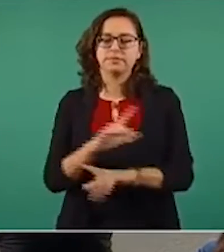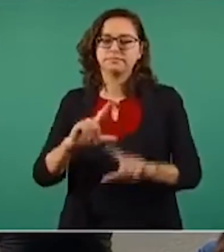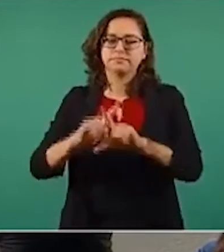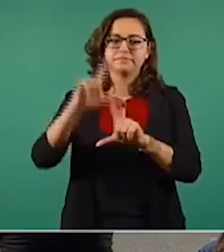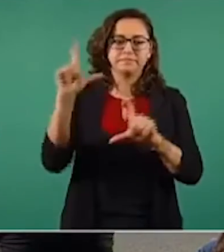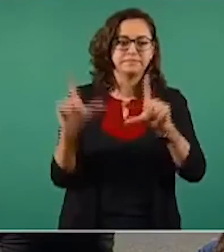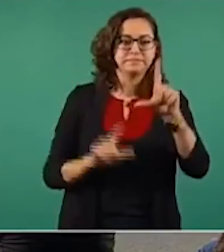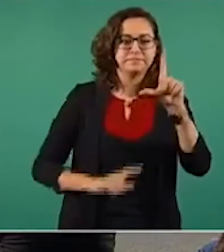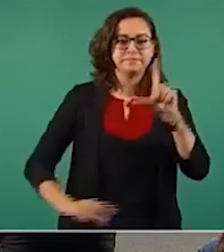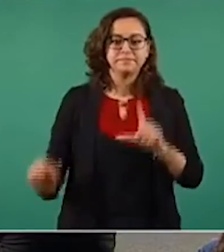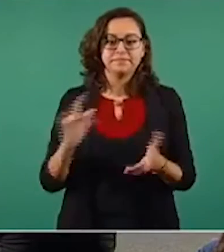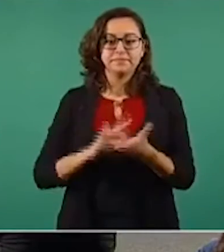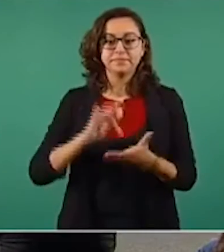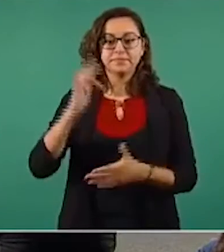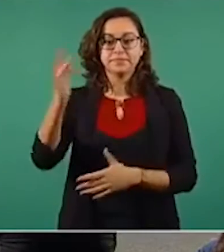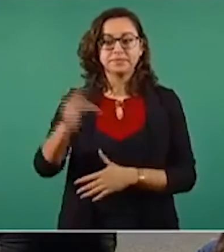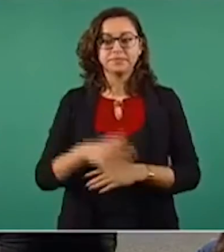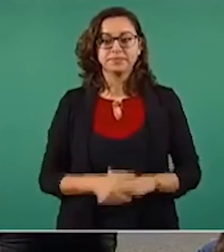este país! Gracias.